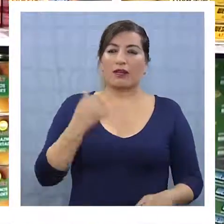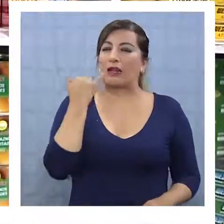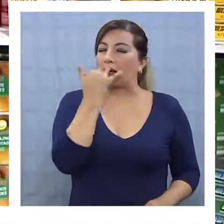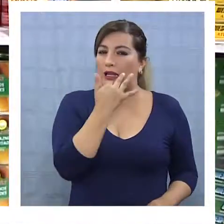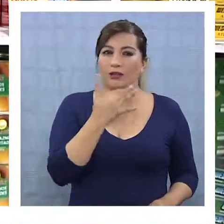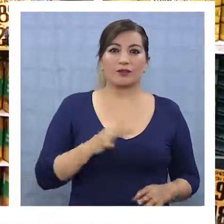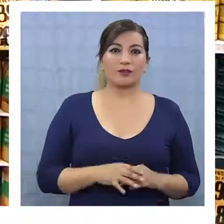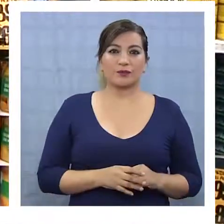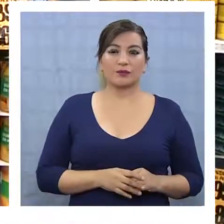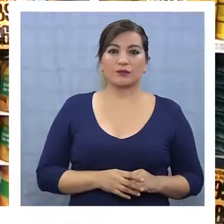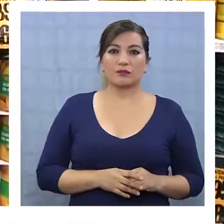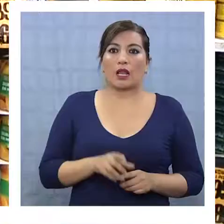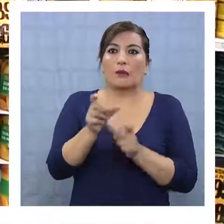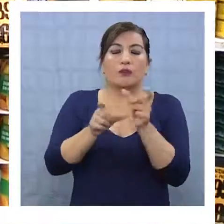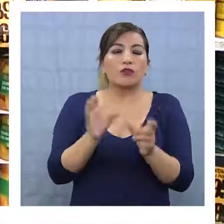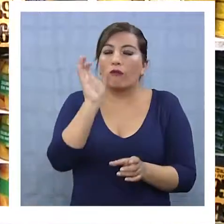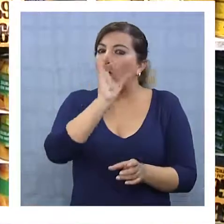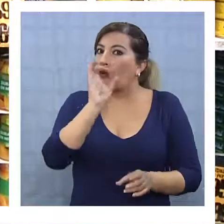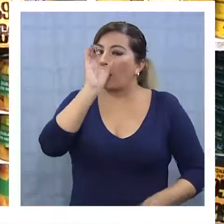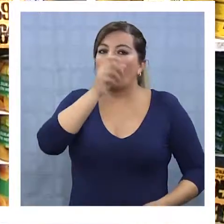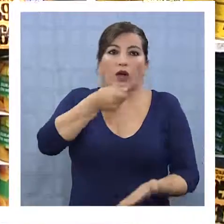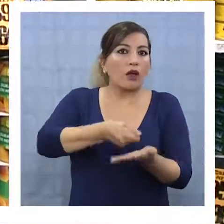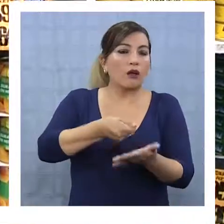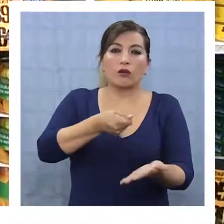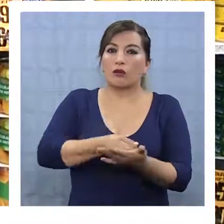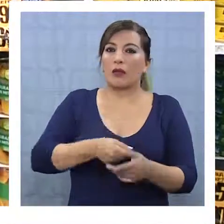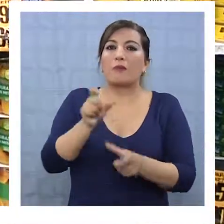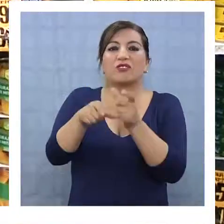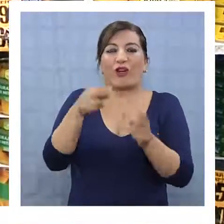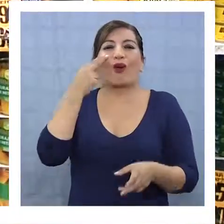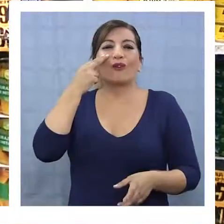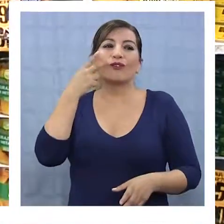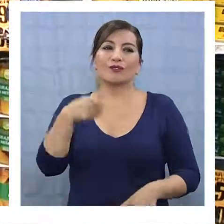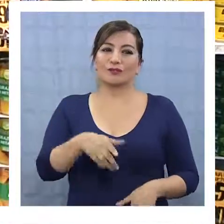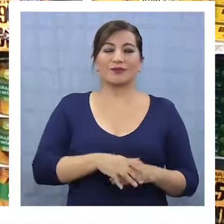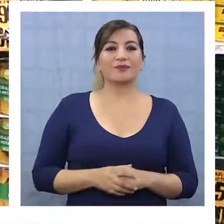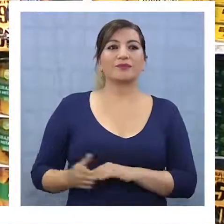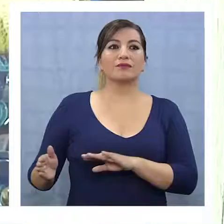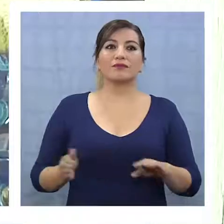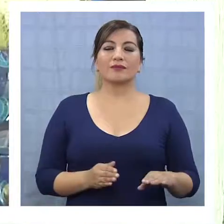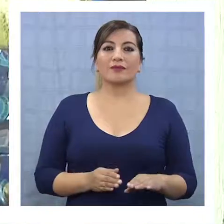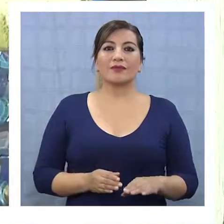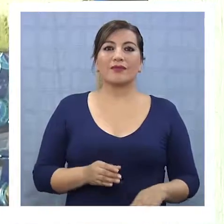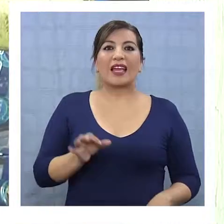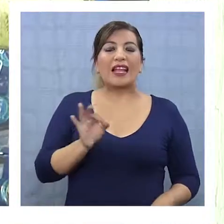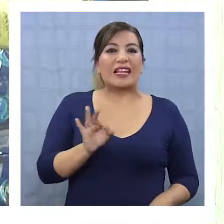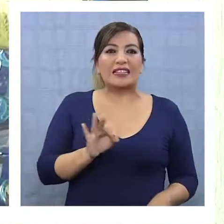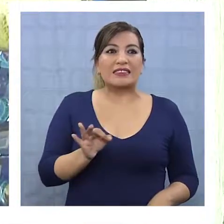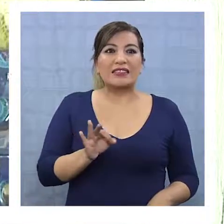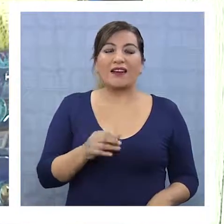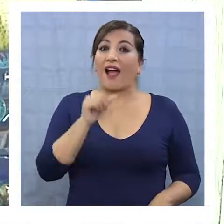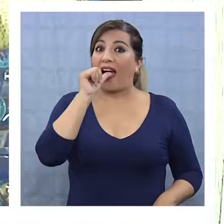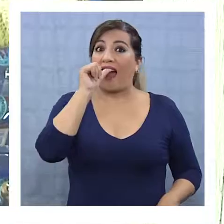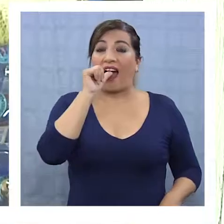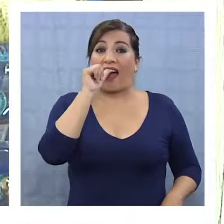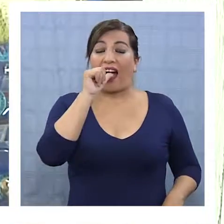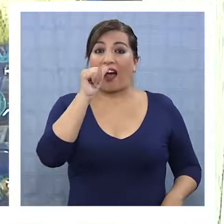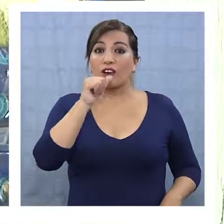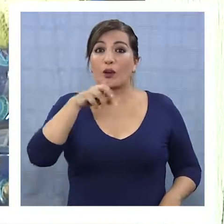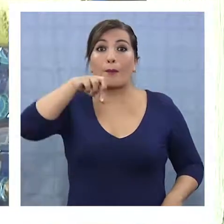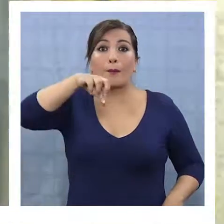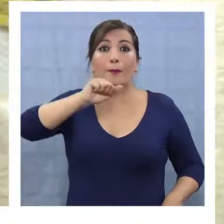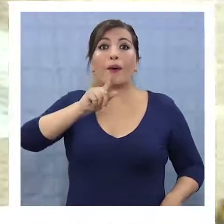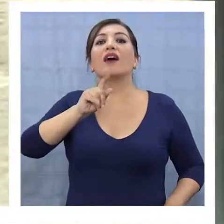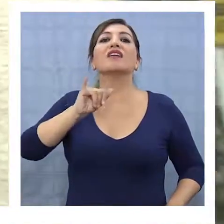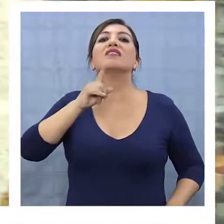Es muy sabroso. Lo buscan mucho este atún. Ya lo conoce la gente ya. Las lentejas y arroz provenientes